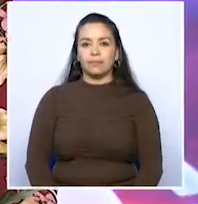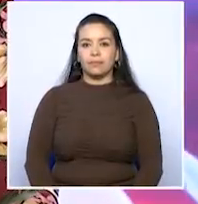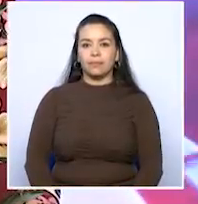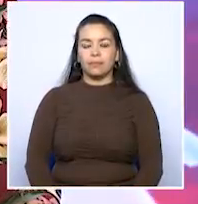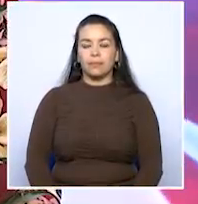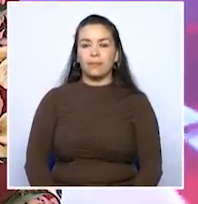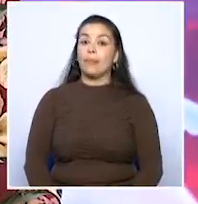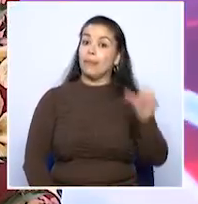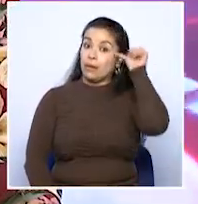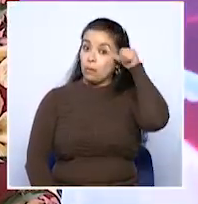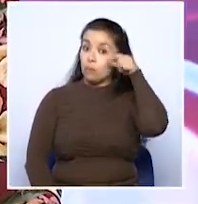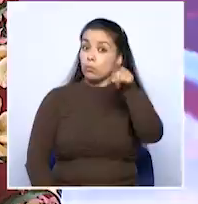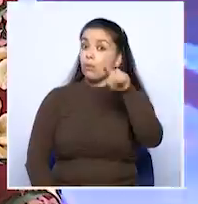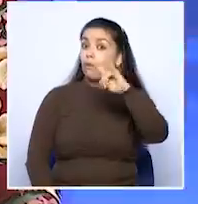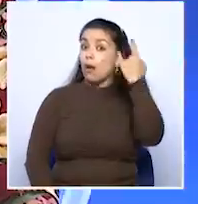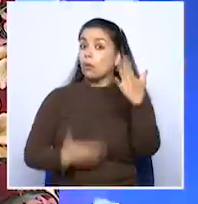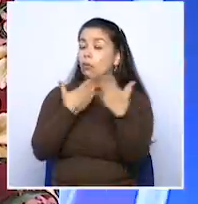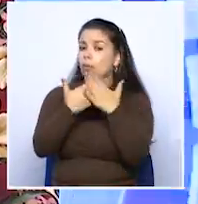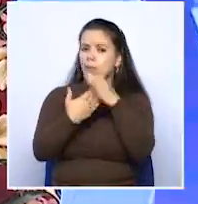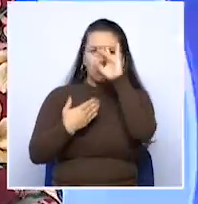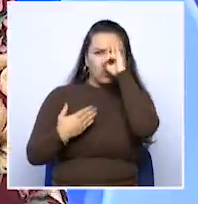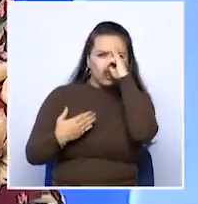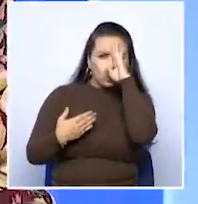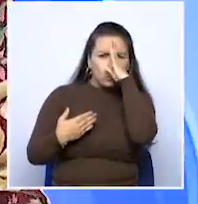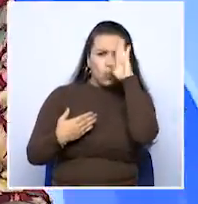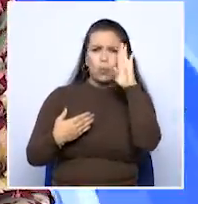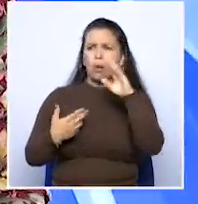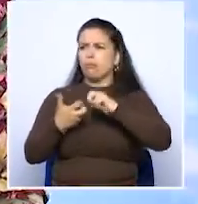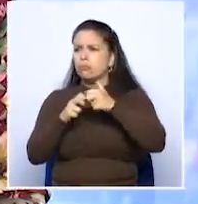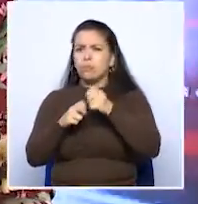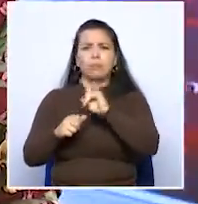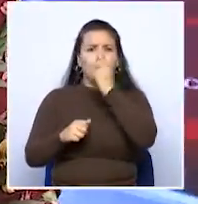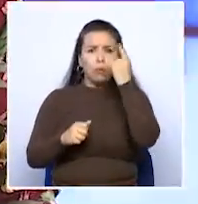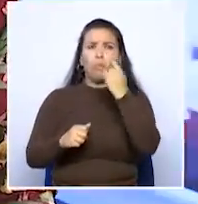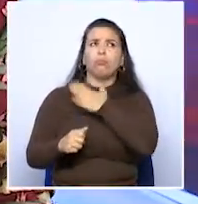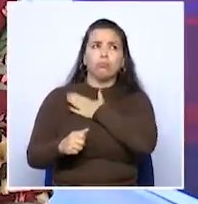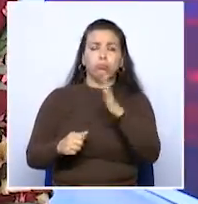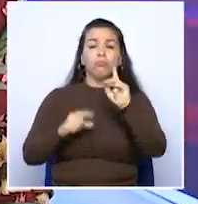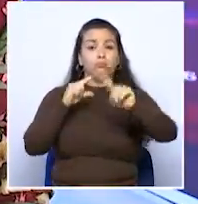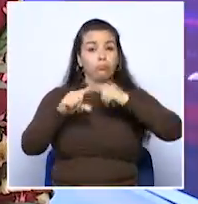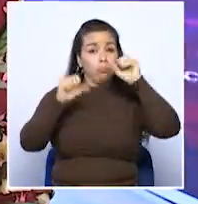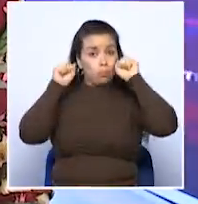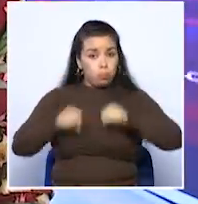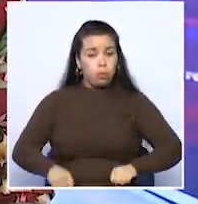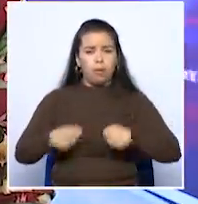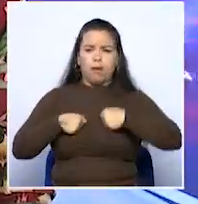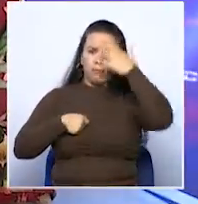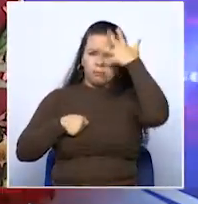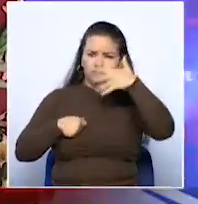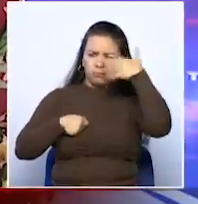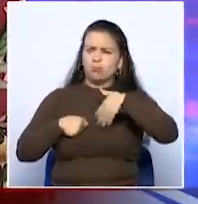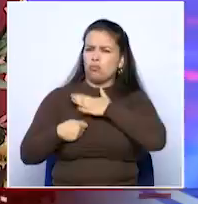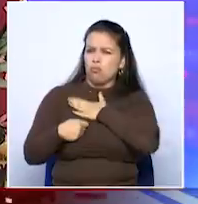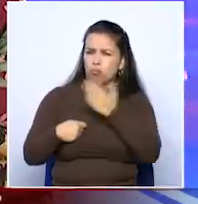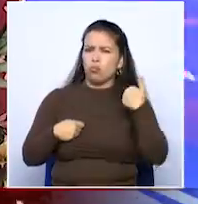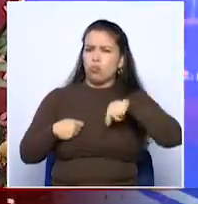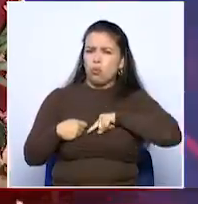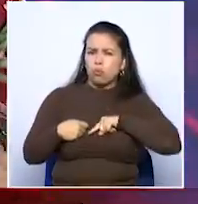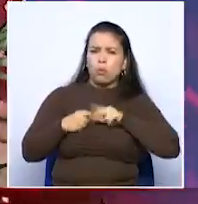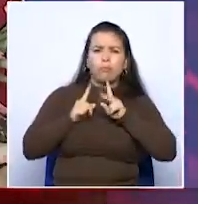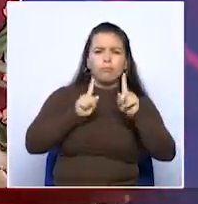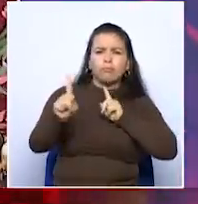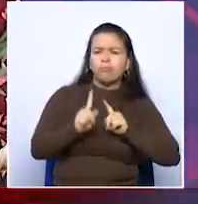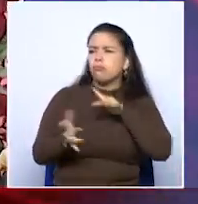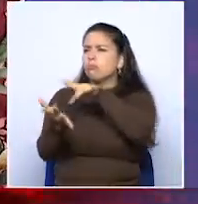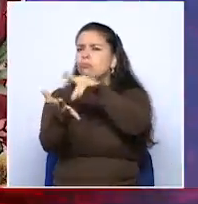Y recuerda que si usted tiene alguna duda, alguna problemática, alguna denuncia, usted nos puede escribir a todas nuestras redes sociales para que nuestros periodistas se